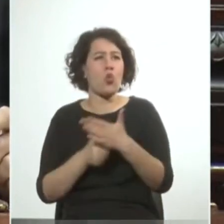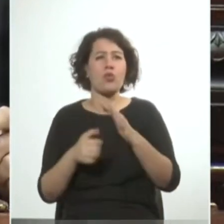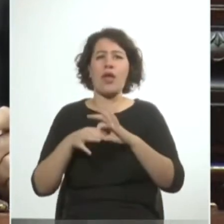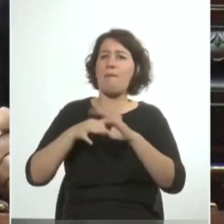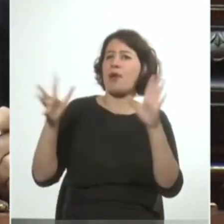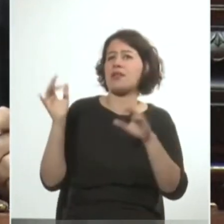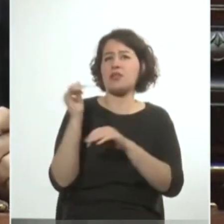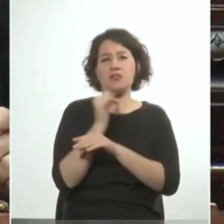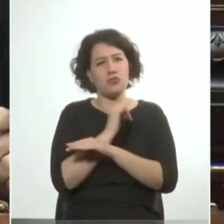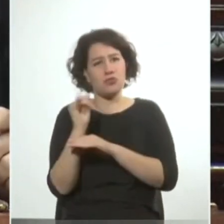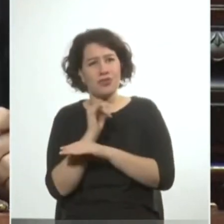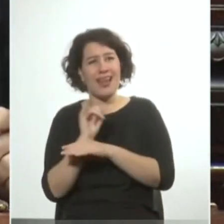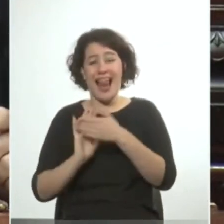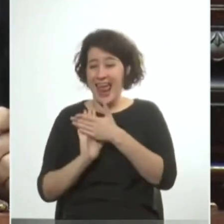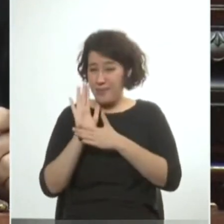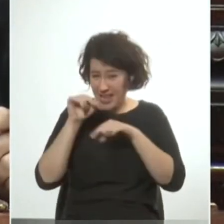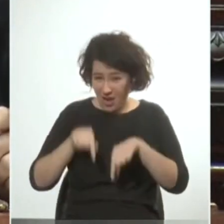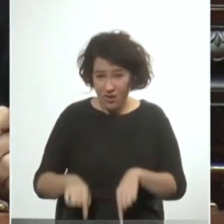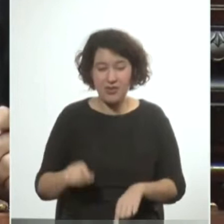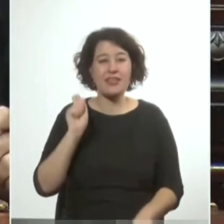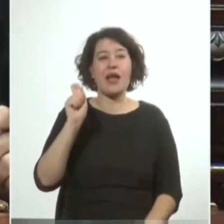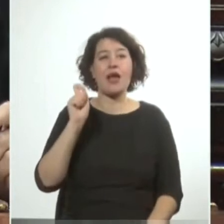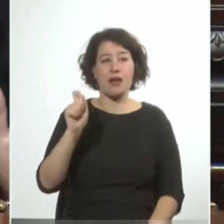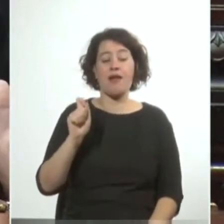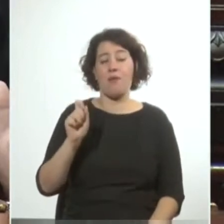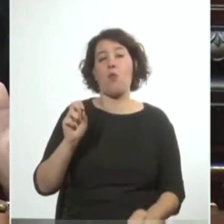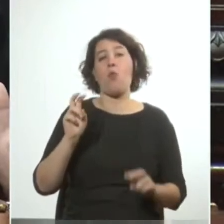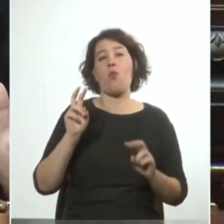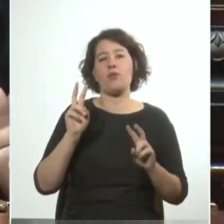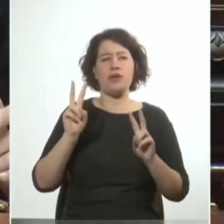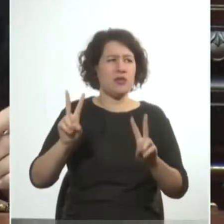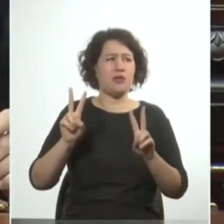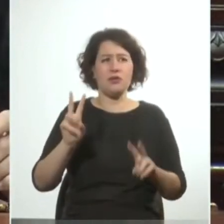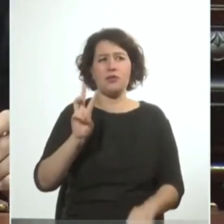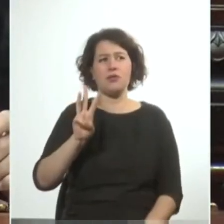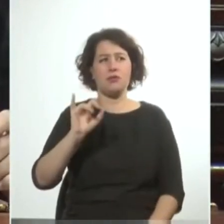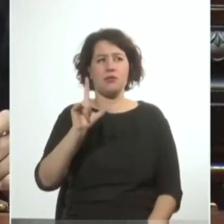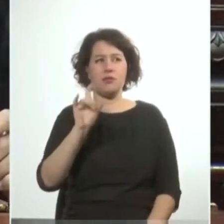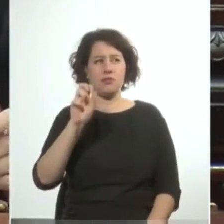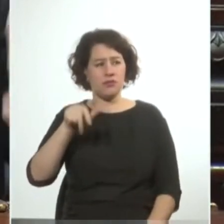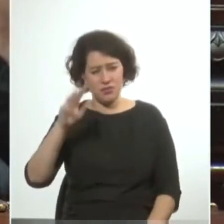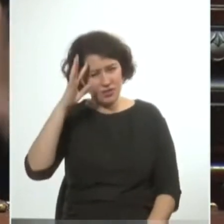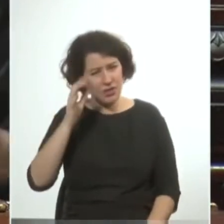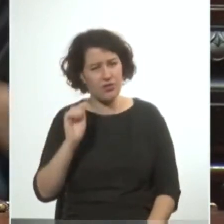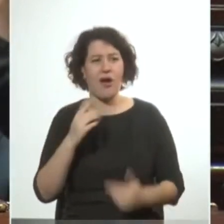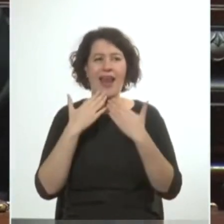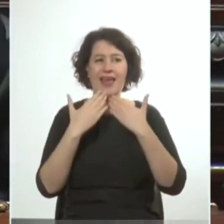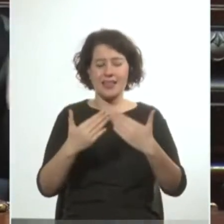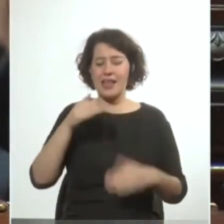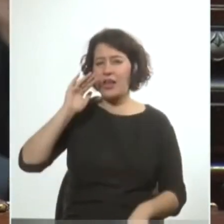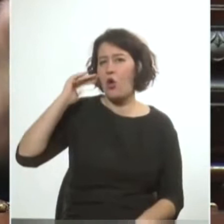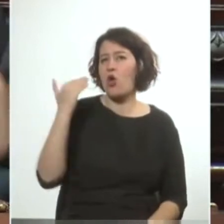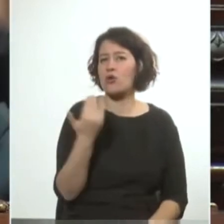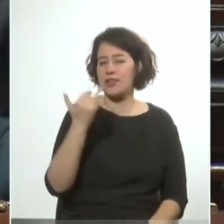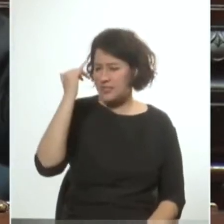instituciones en la mañana de hoy en el Senado ha sido Wilson Ferreira Aldunate la verdad que debo de agradecer y de reconocer